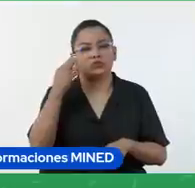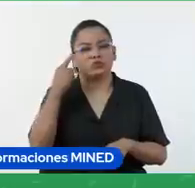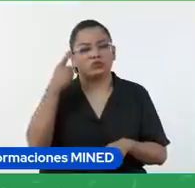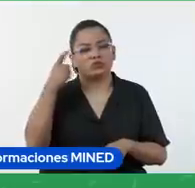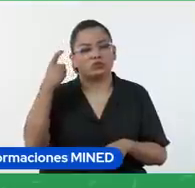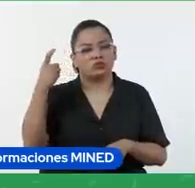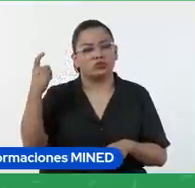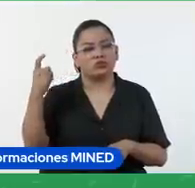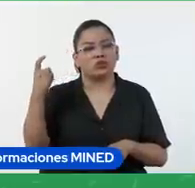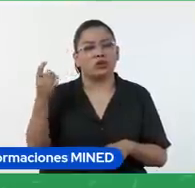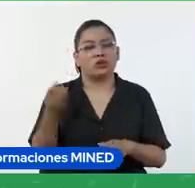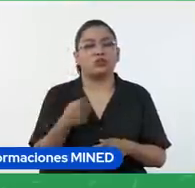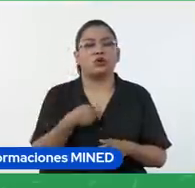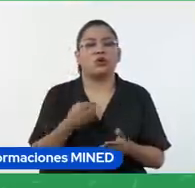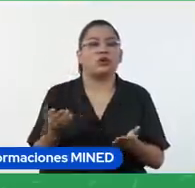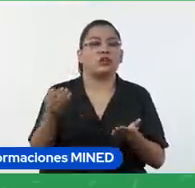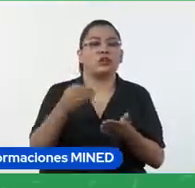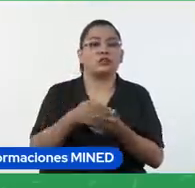volver